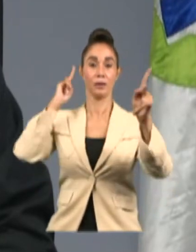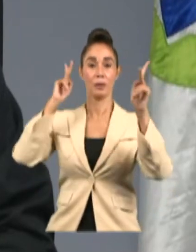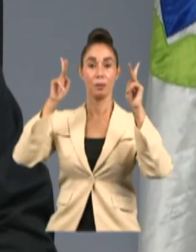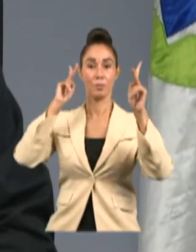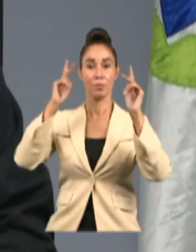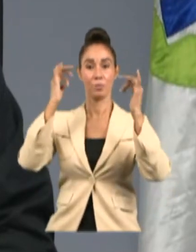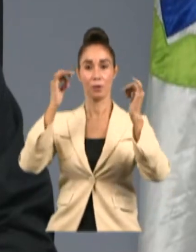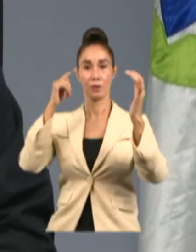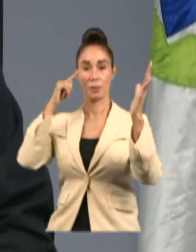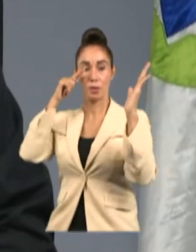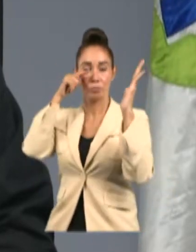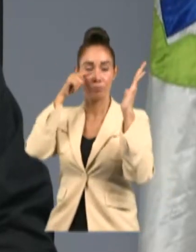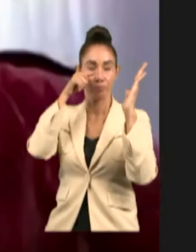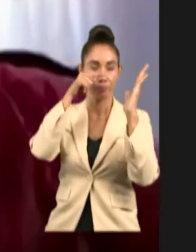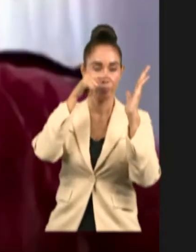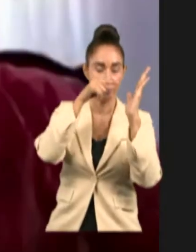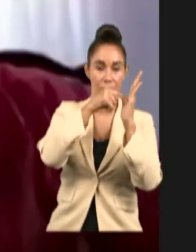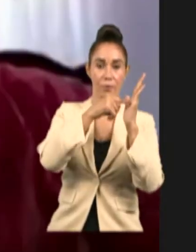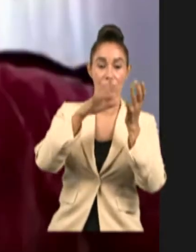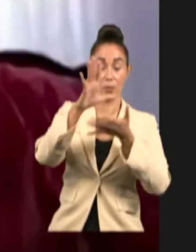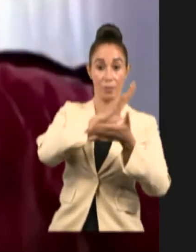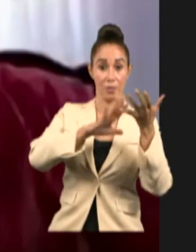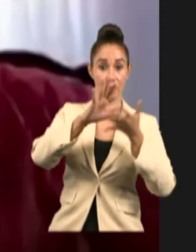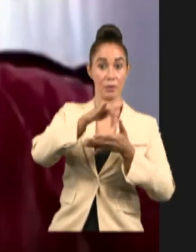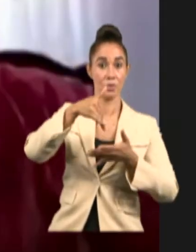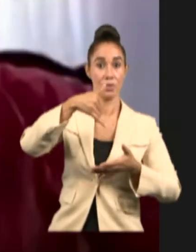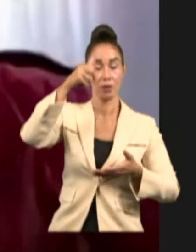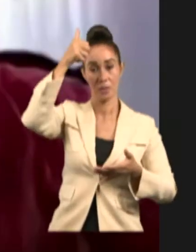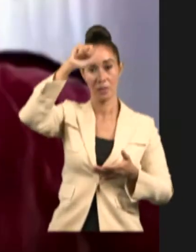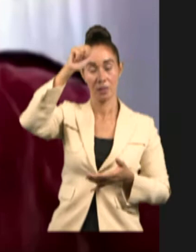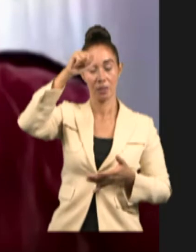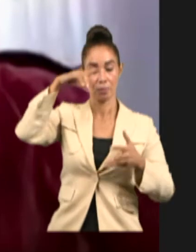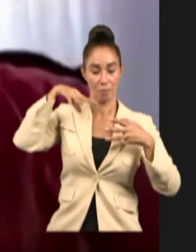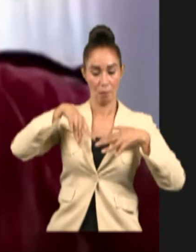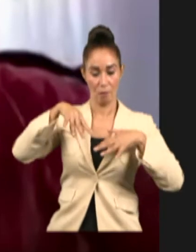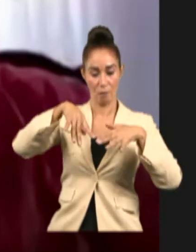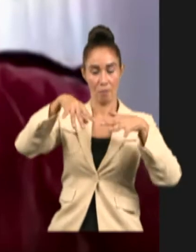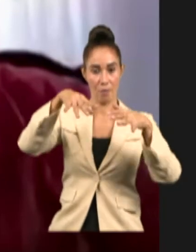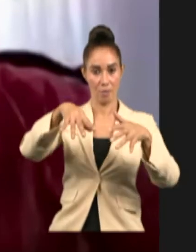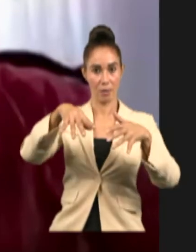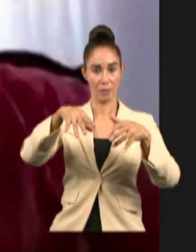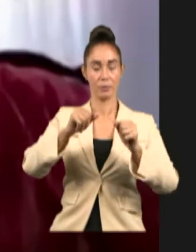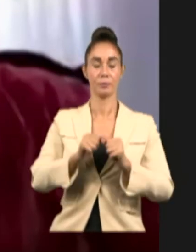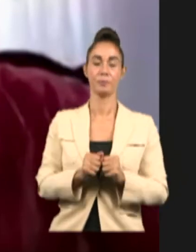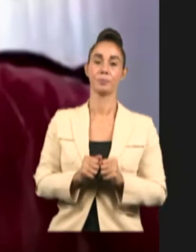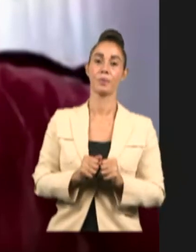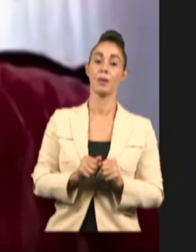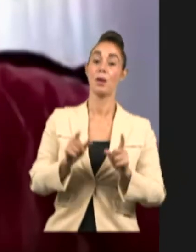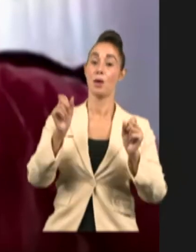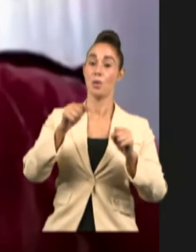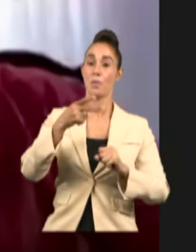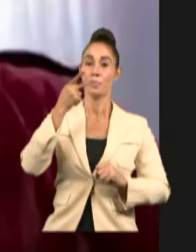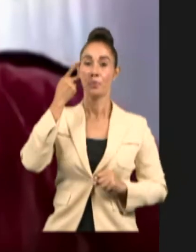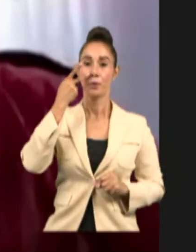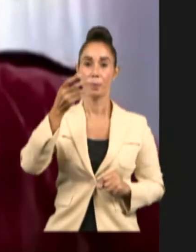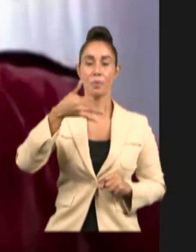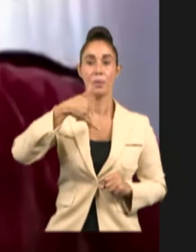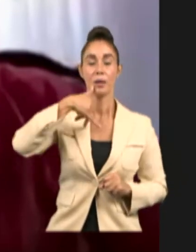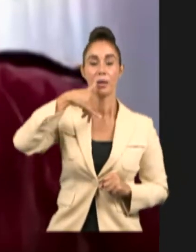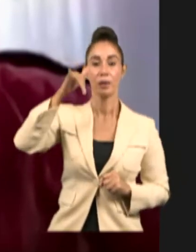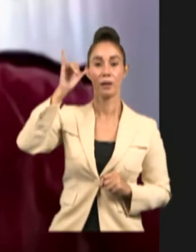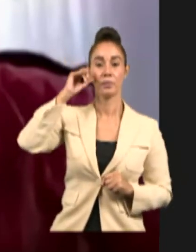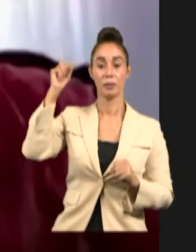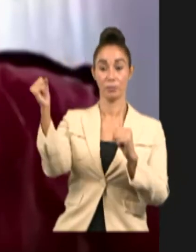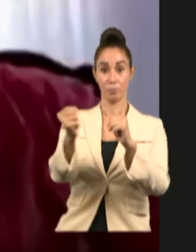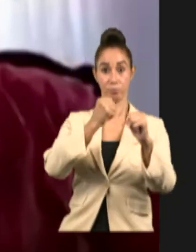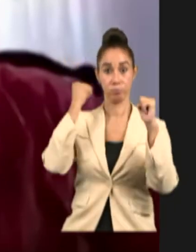ocurrida el pasado domingo. Y vemos que en el día de ayer, pues, se tomaron algunas medidas